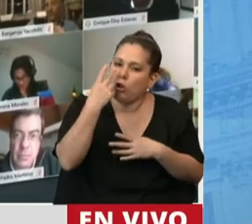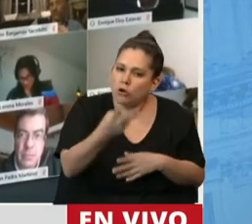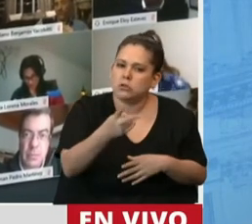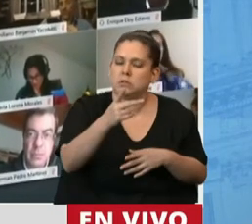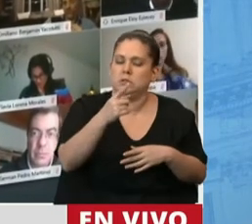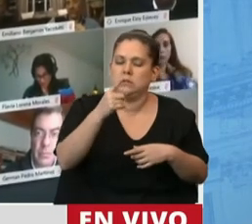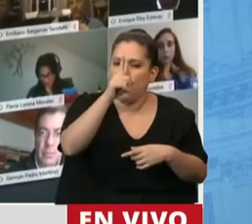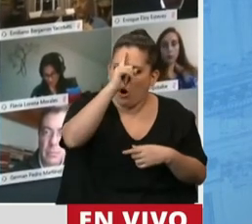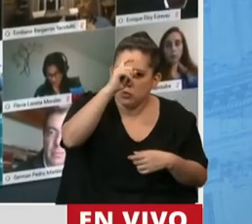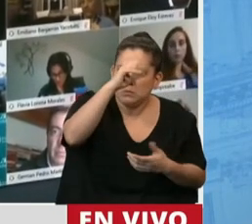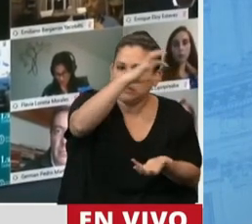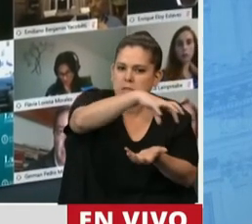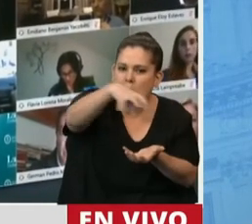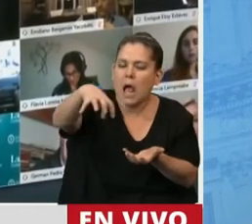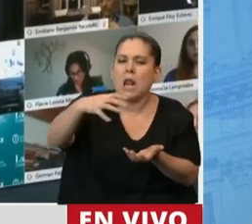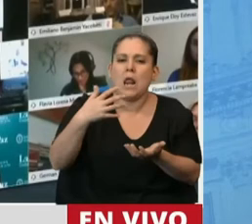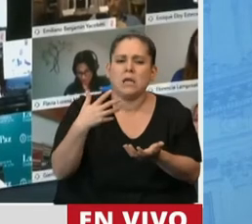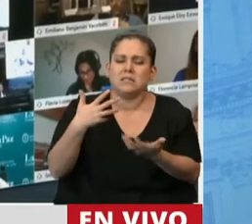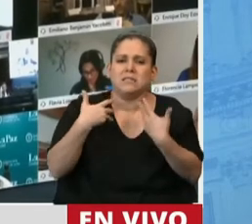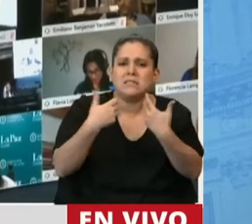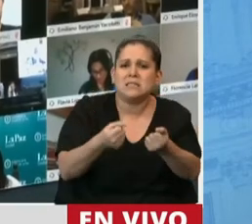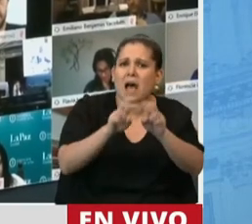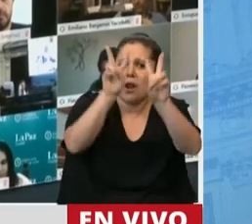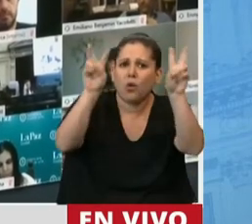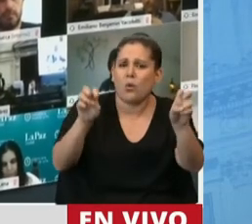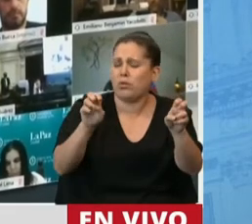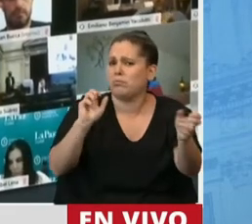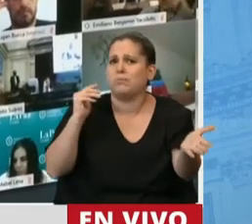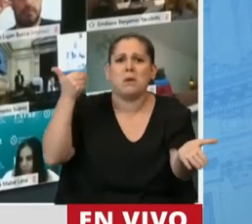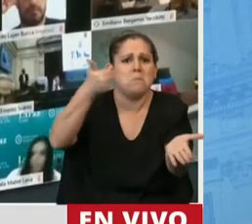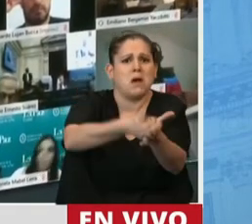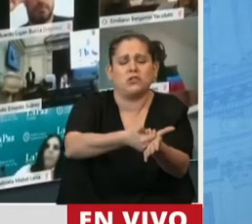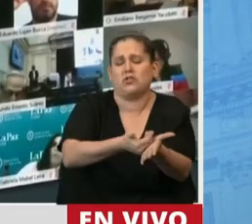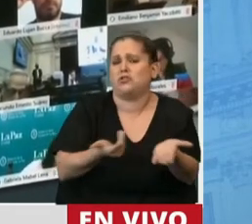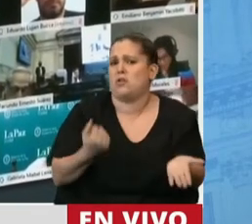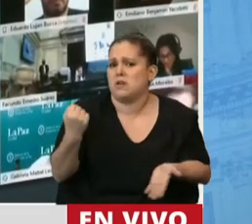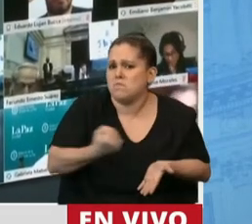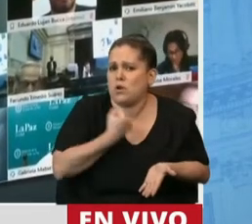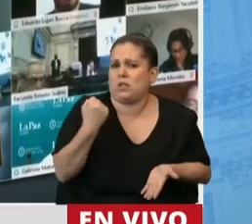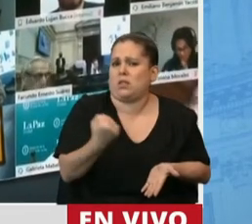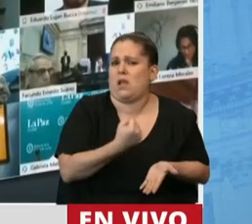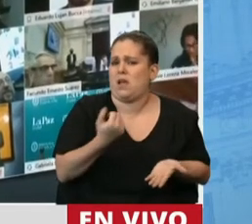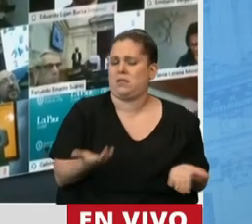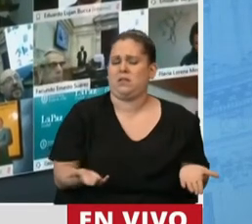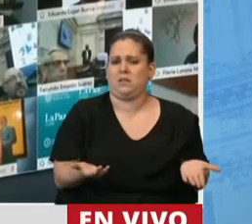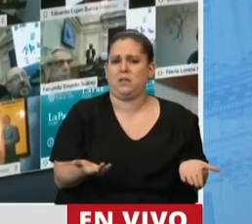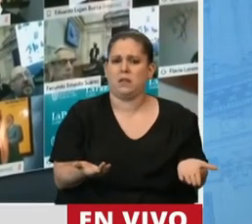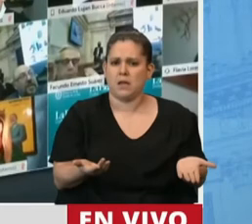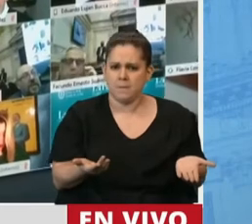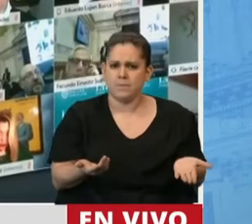entender que la salud es una inversión, que la investigación que hace el Estado es una inversión, que la